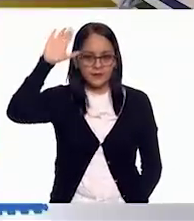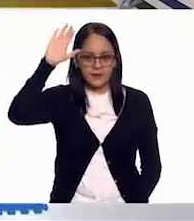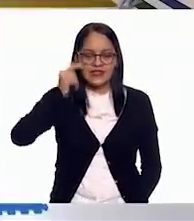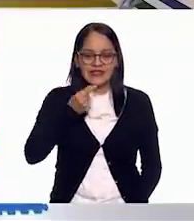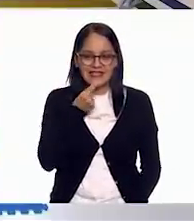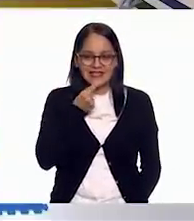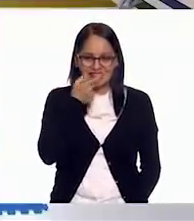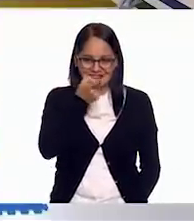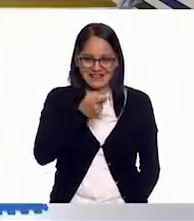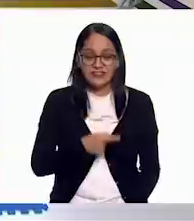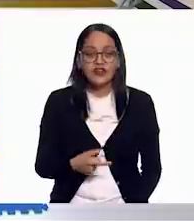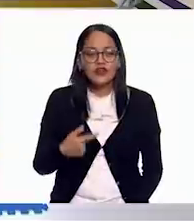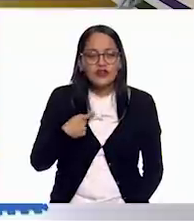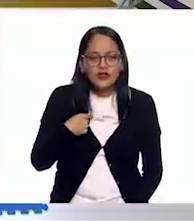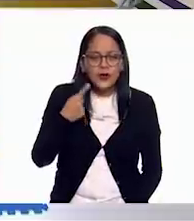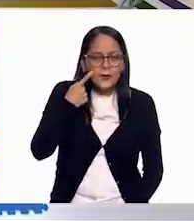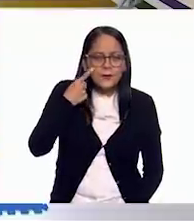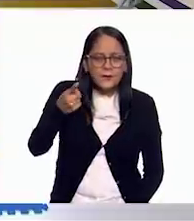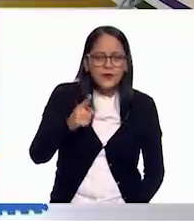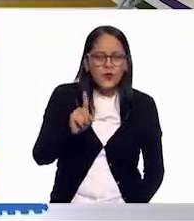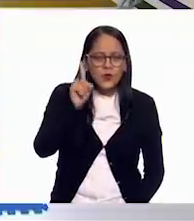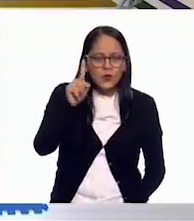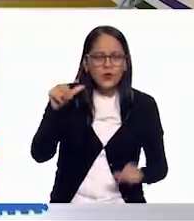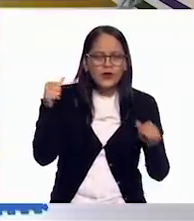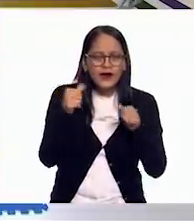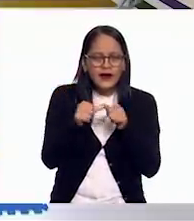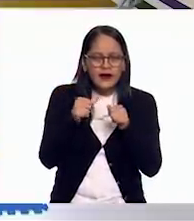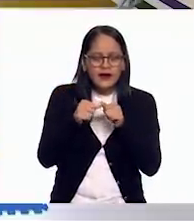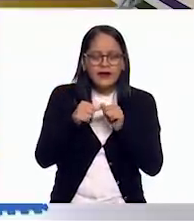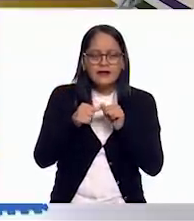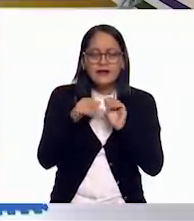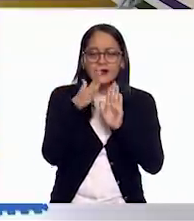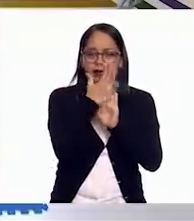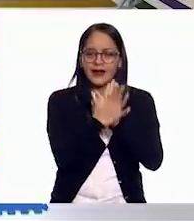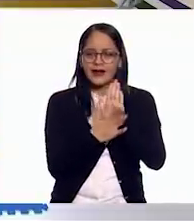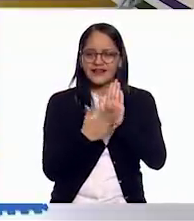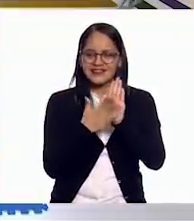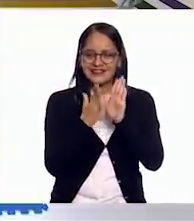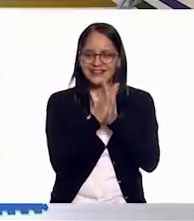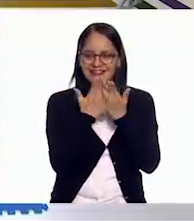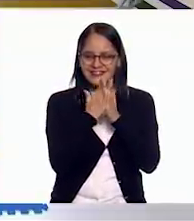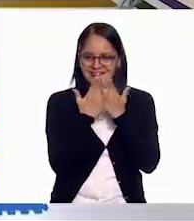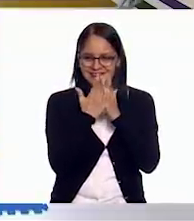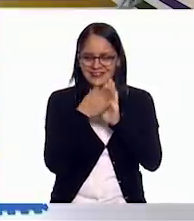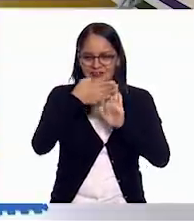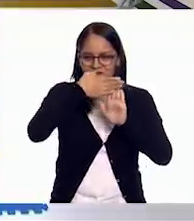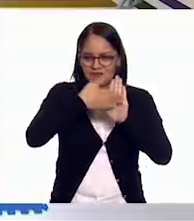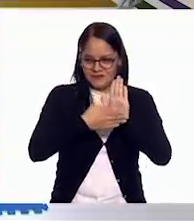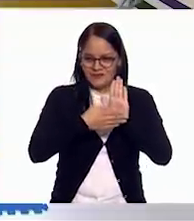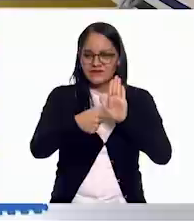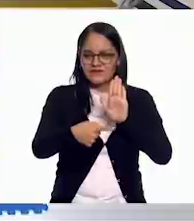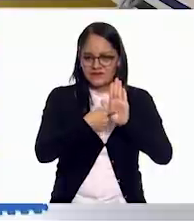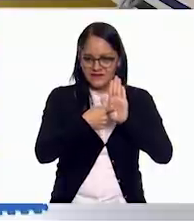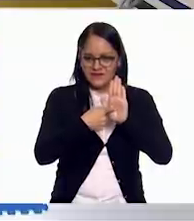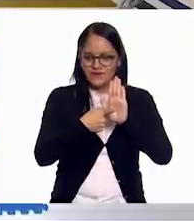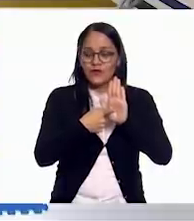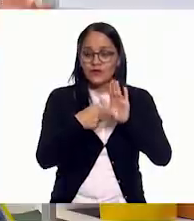una letra que está en la portada de un libro. Sí.